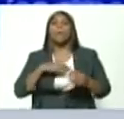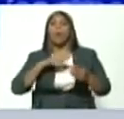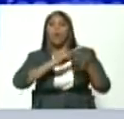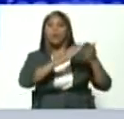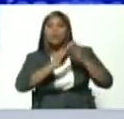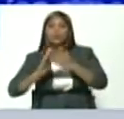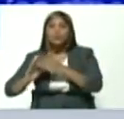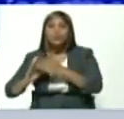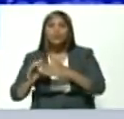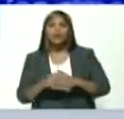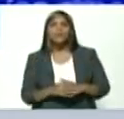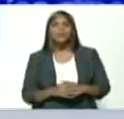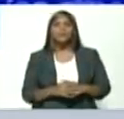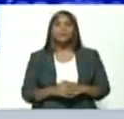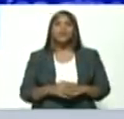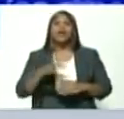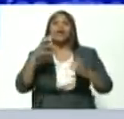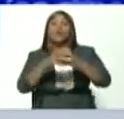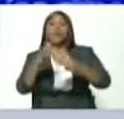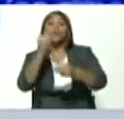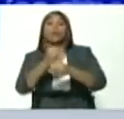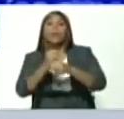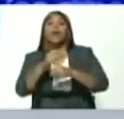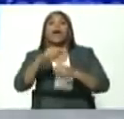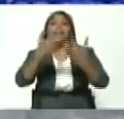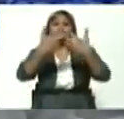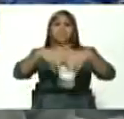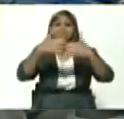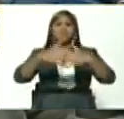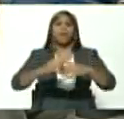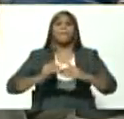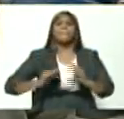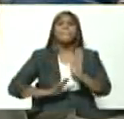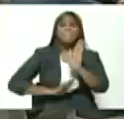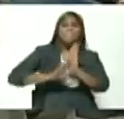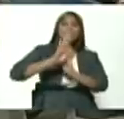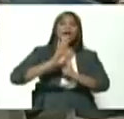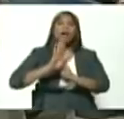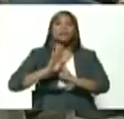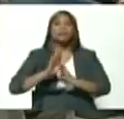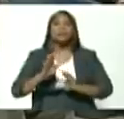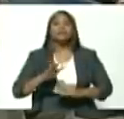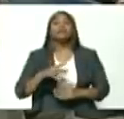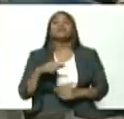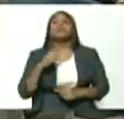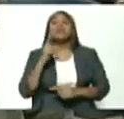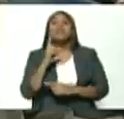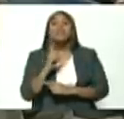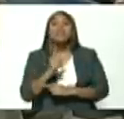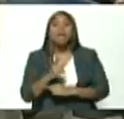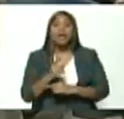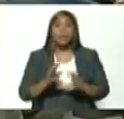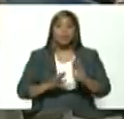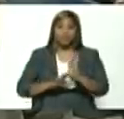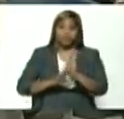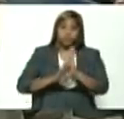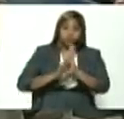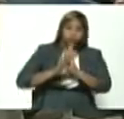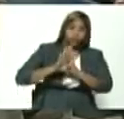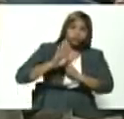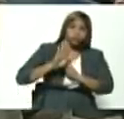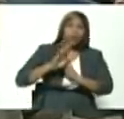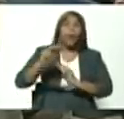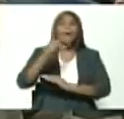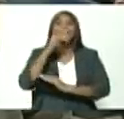capacidad productiva aún mayor si logramos y que es lo que debemos avanzar en